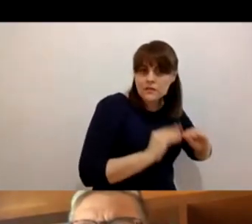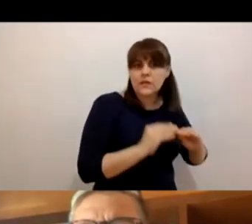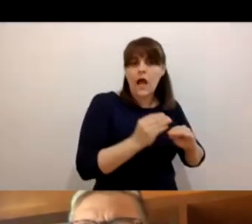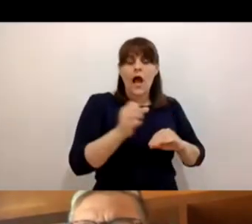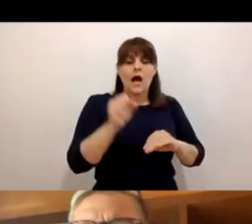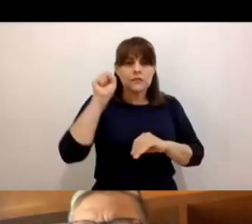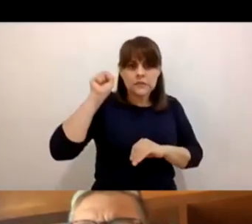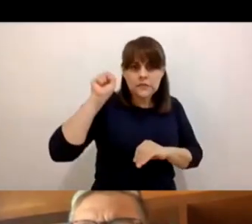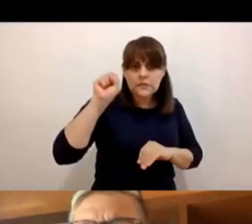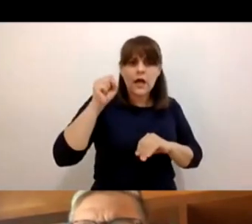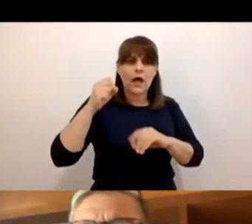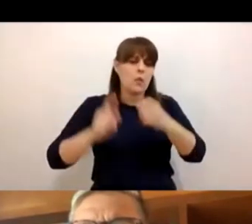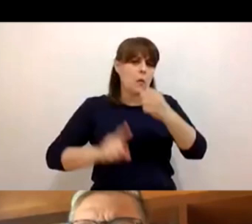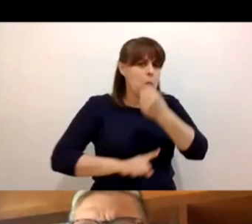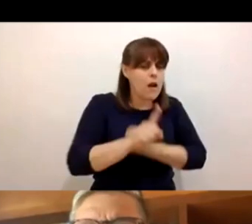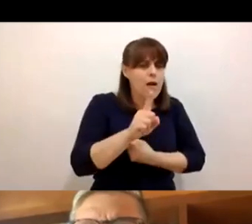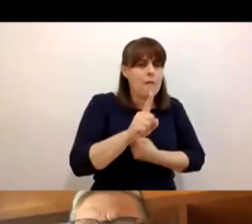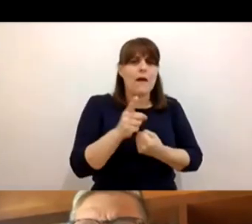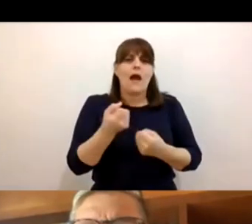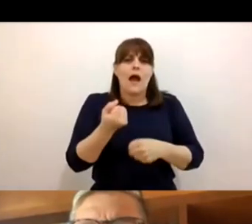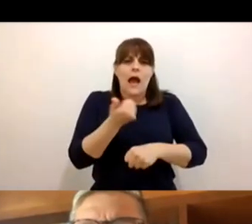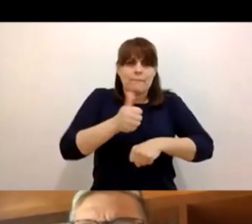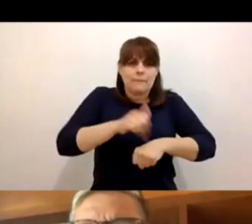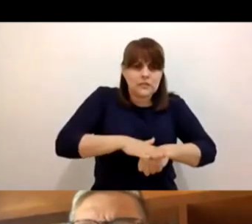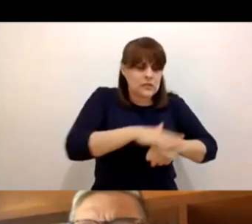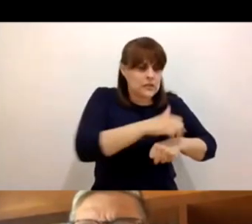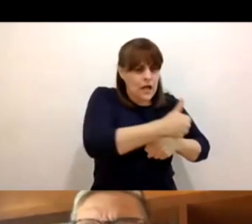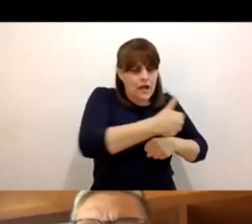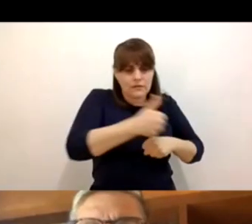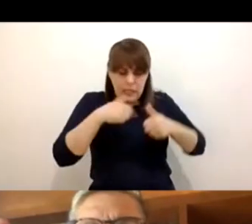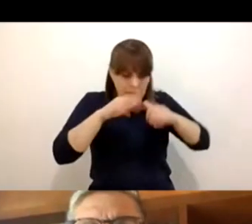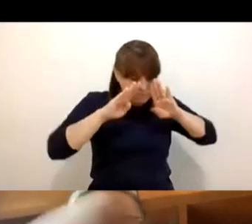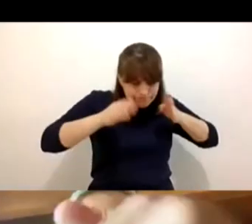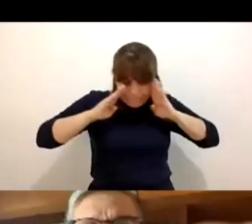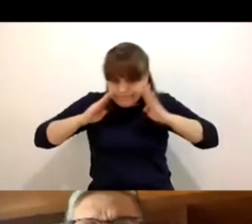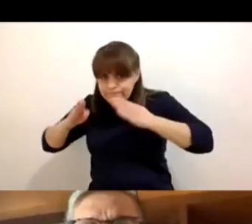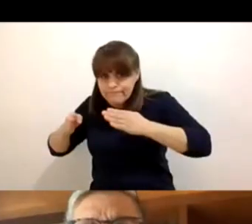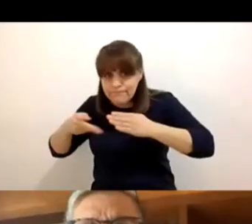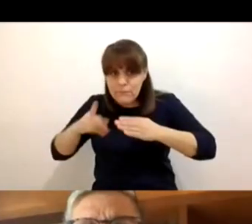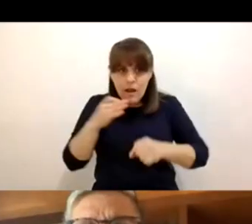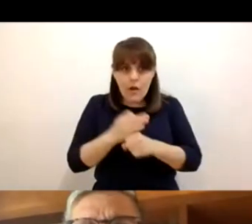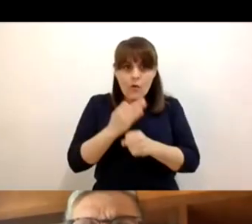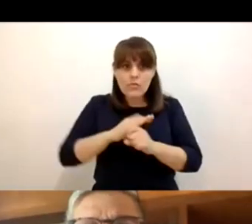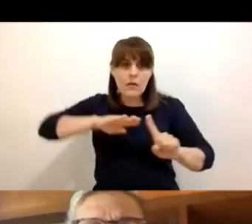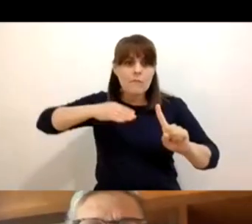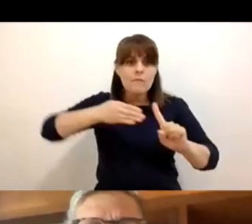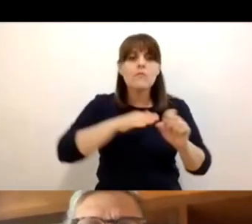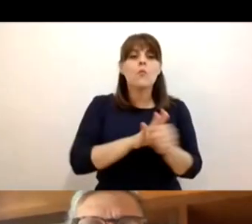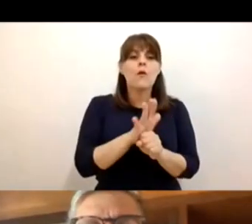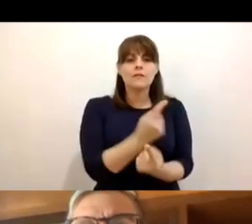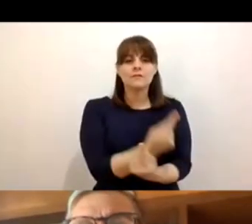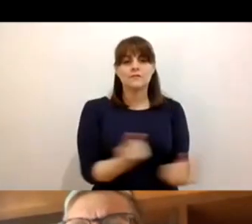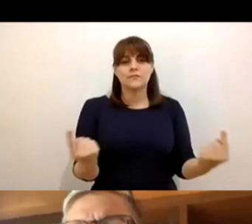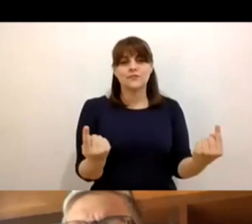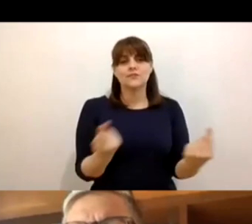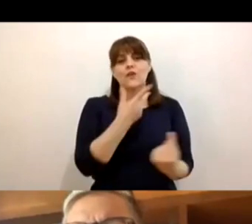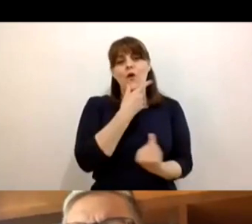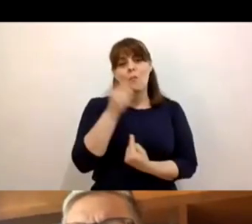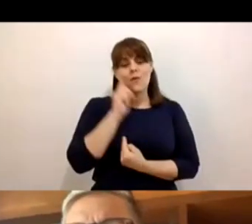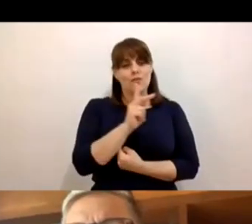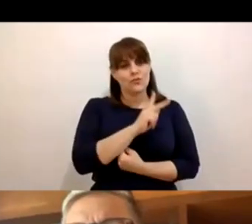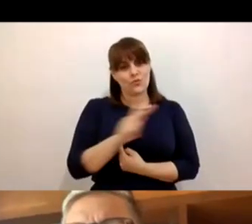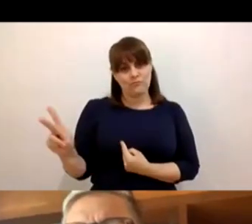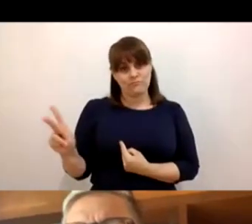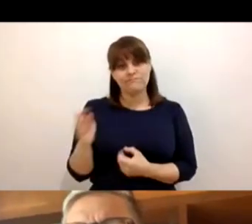problemas, de administración. Y ahora estuvimos al tanto de nuestras niñas y de nuestros niños. El séptimo